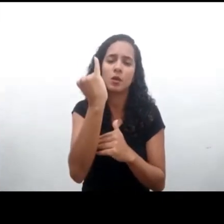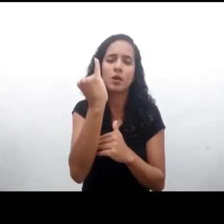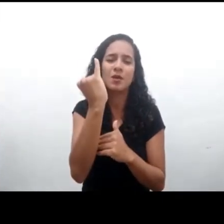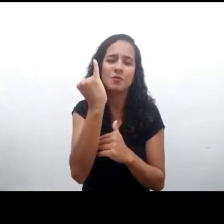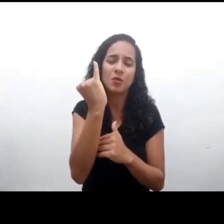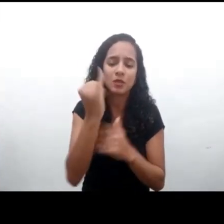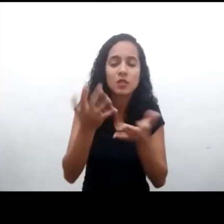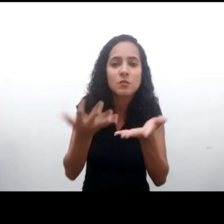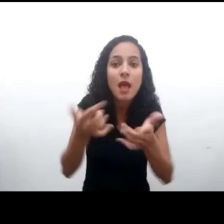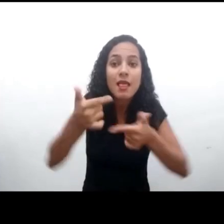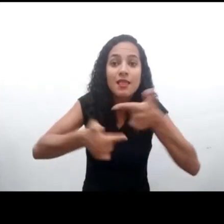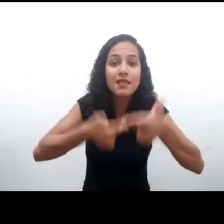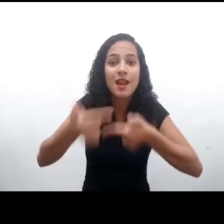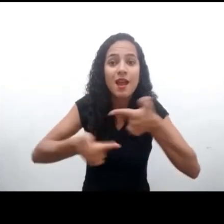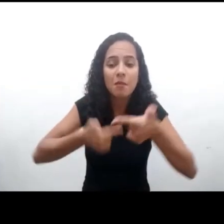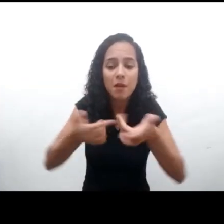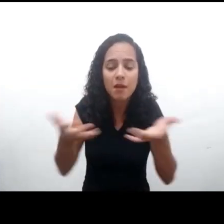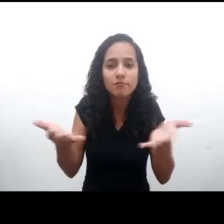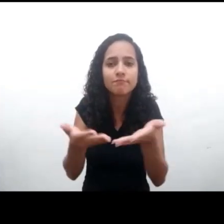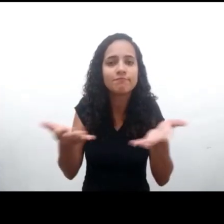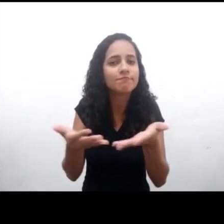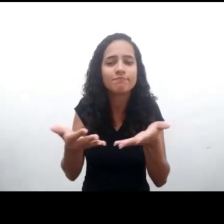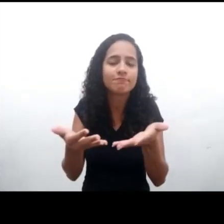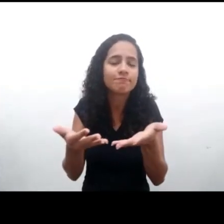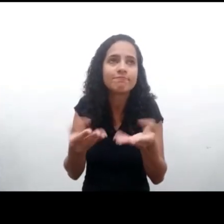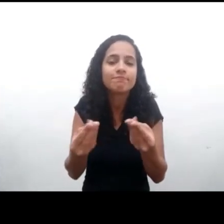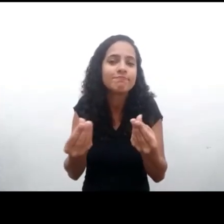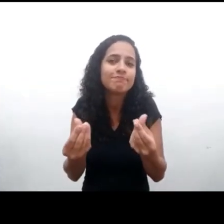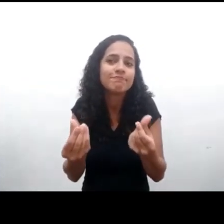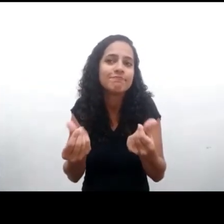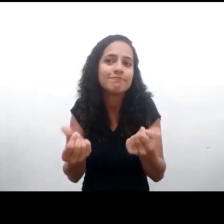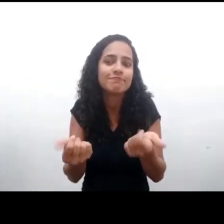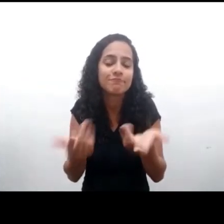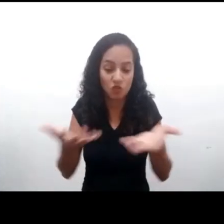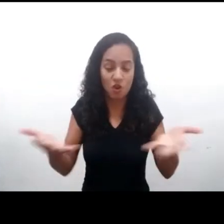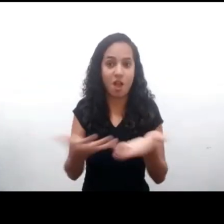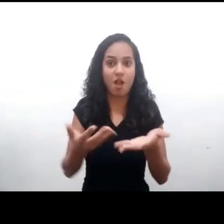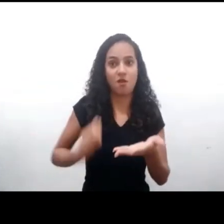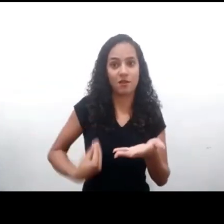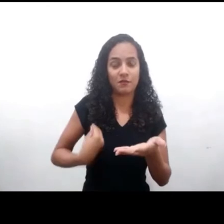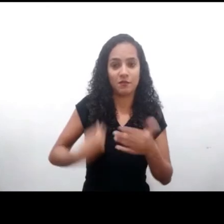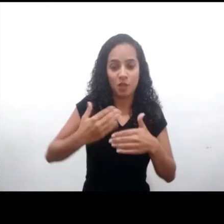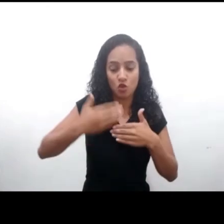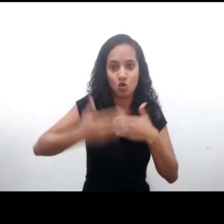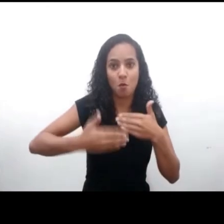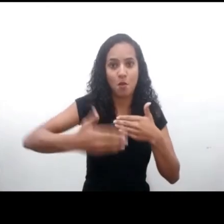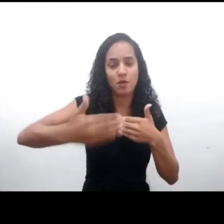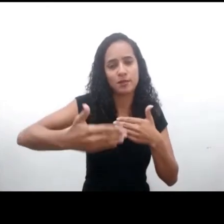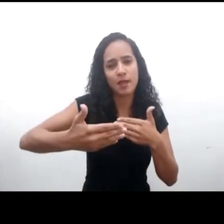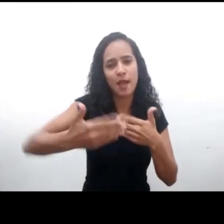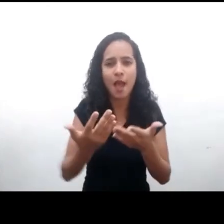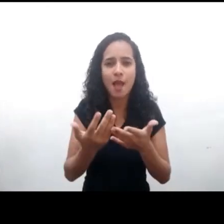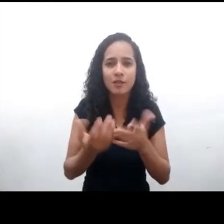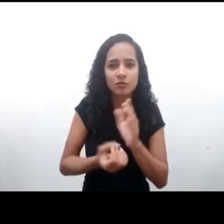evidencias que veíamos en el proceso de construcción de la observación general. La segunda